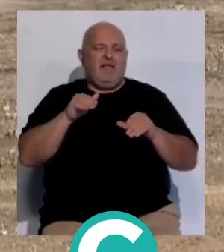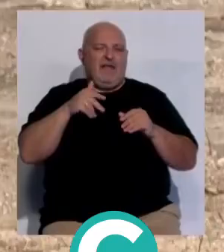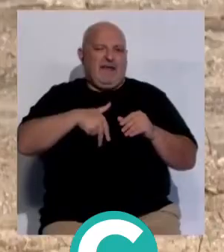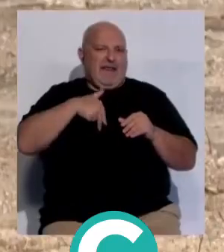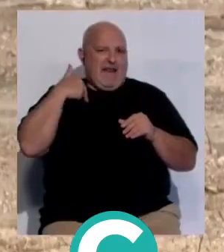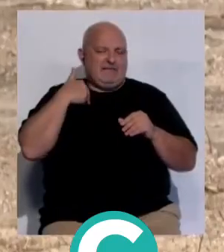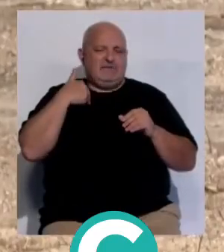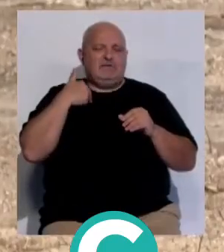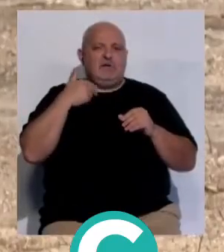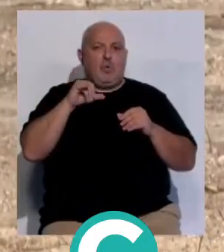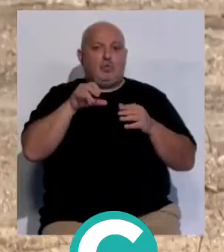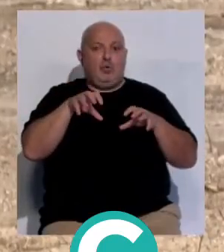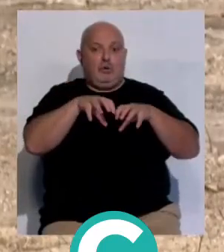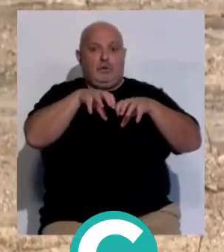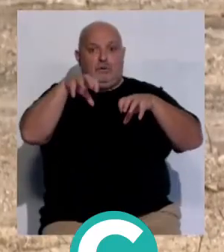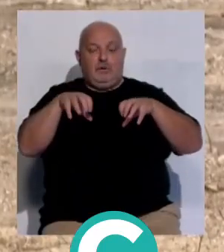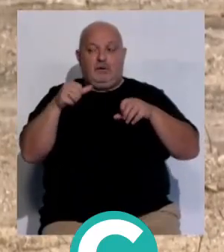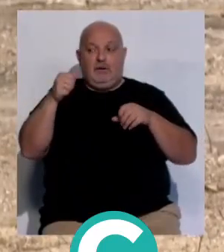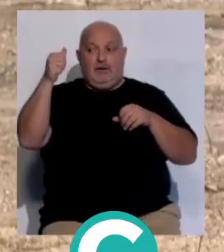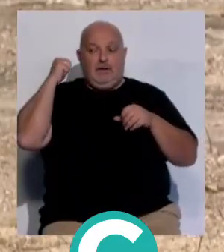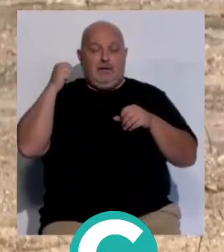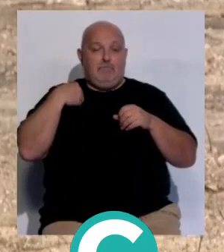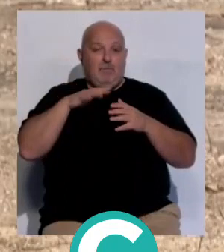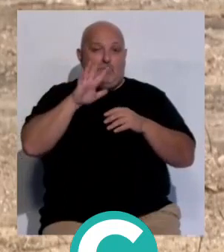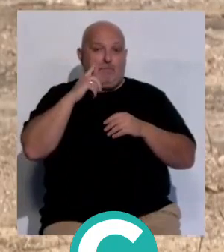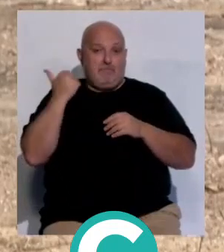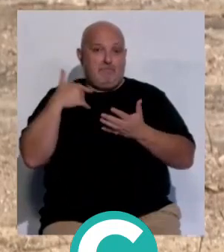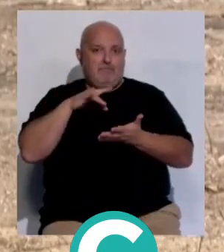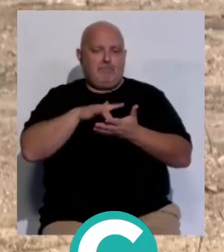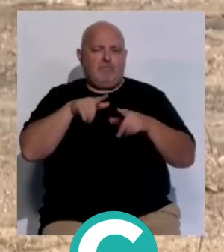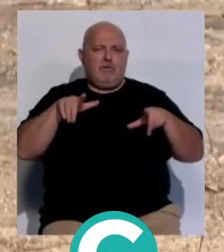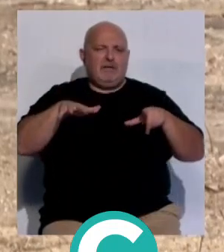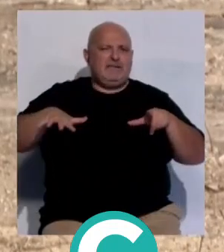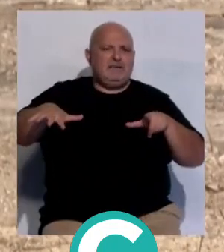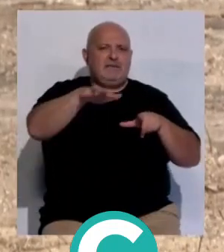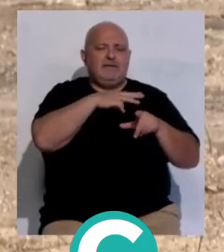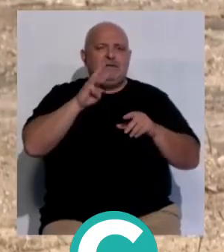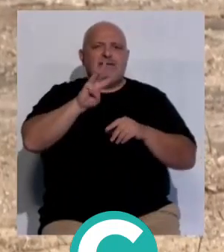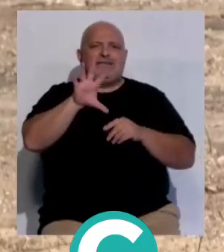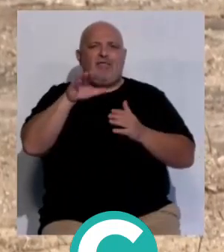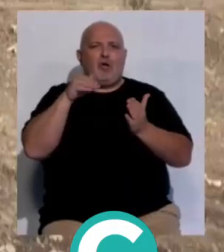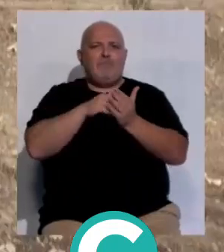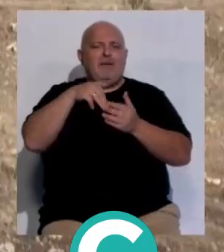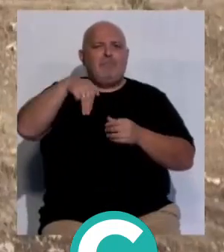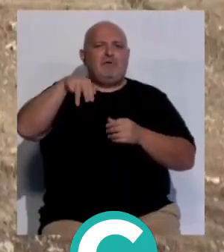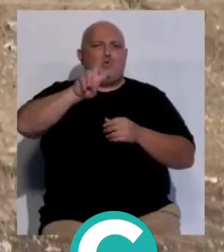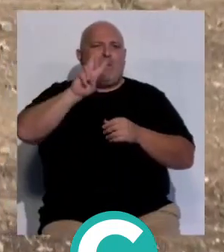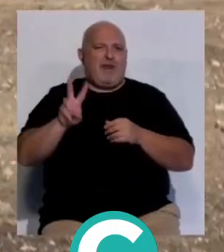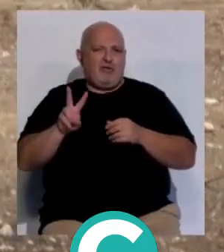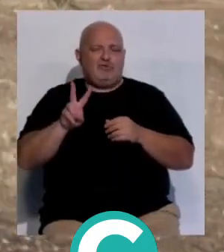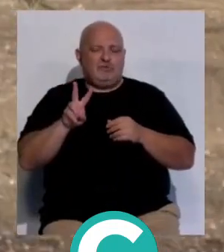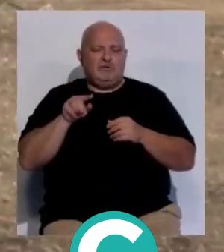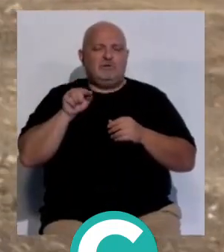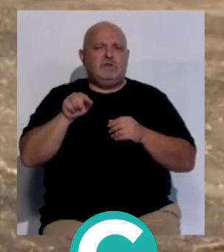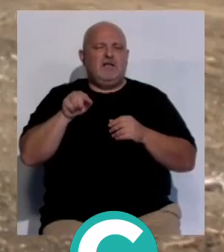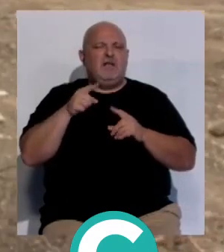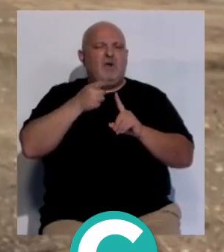generales que se levantará justo aquí detrás de donde nos encontramos una superficie de 35.000 metros cuadrados y